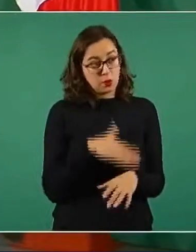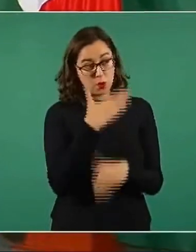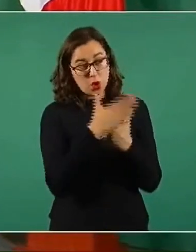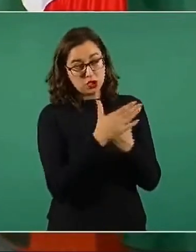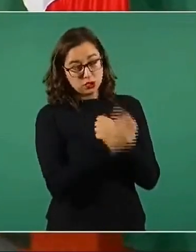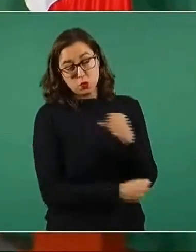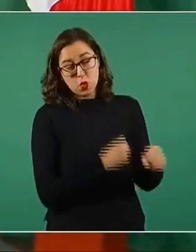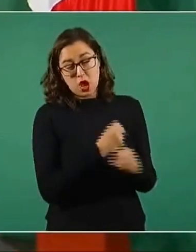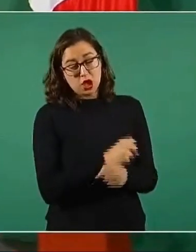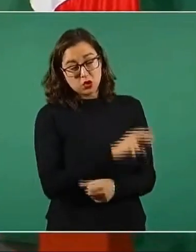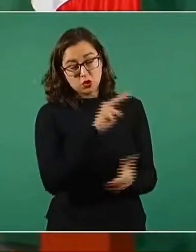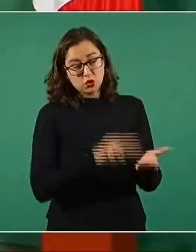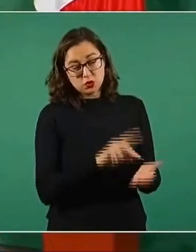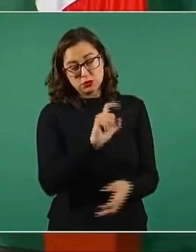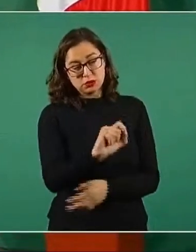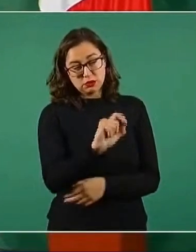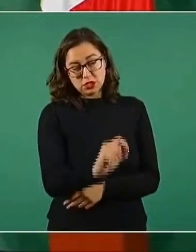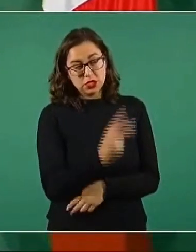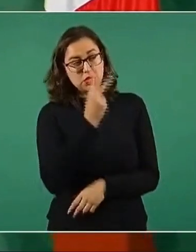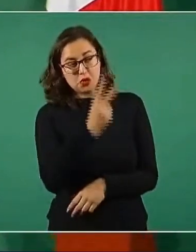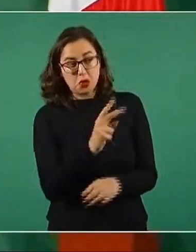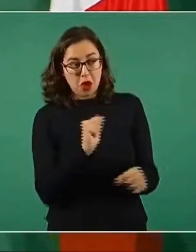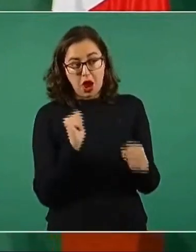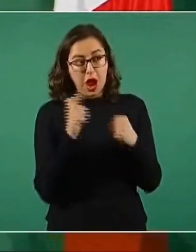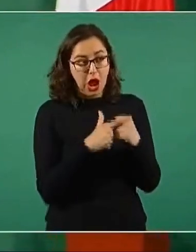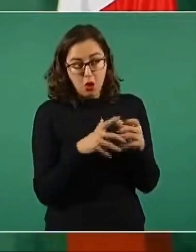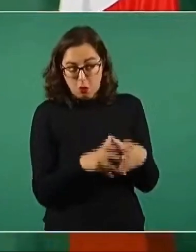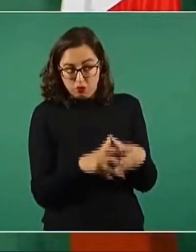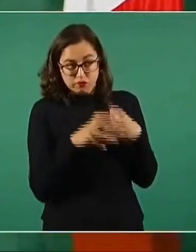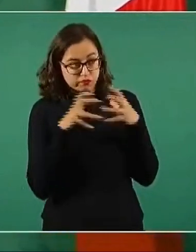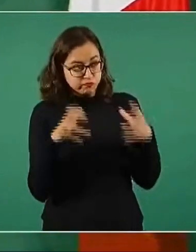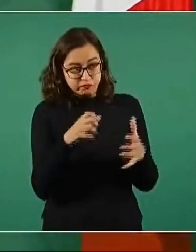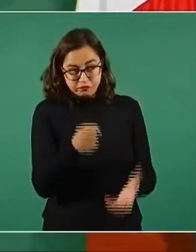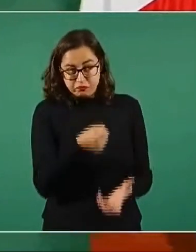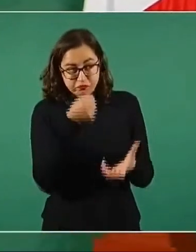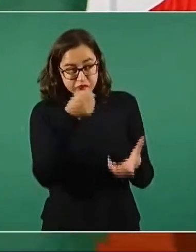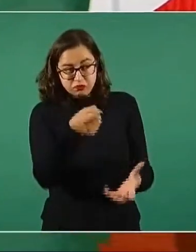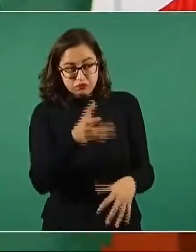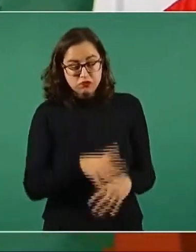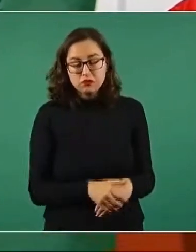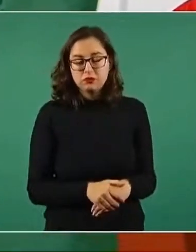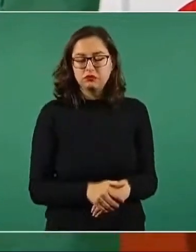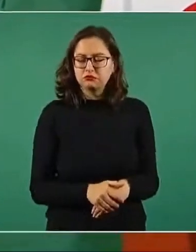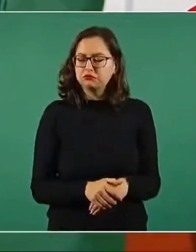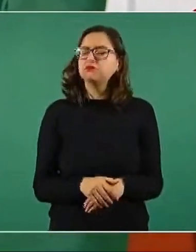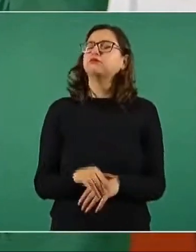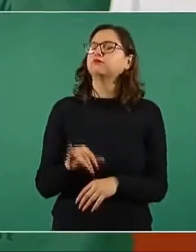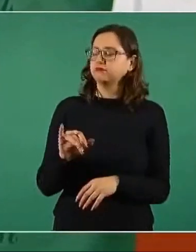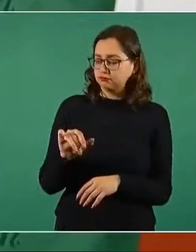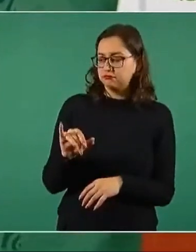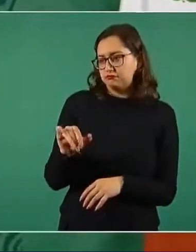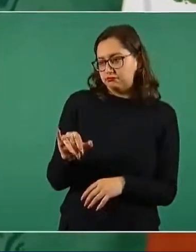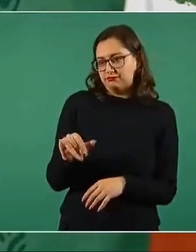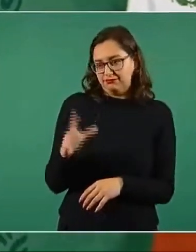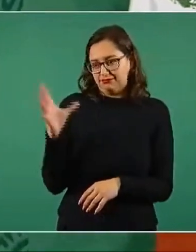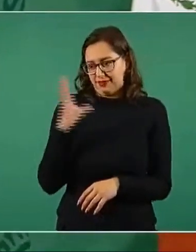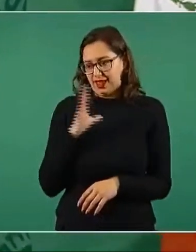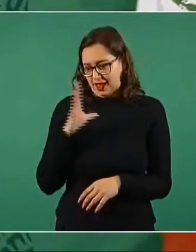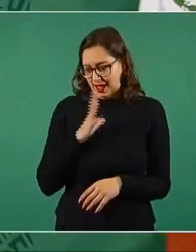2022? Sí, porque tenemos garantizado el que no va a faltar el dinero